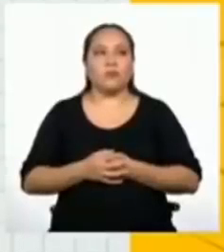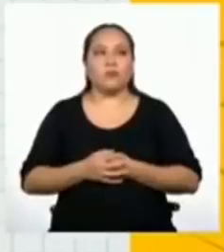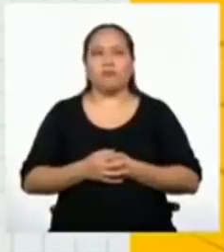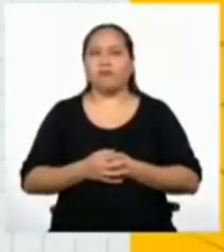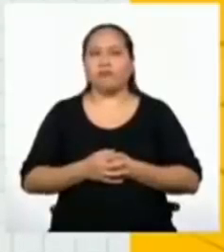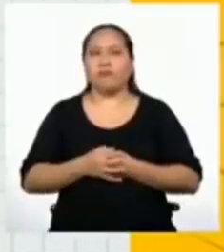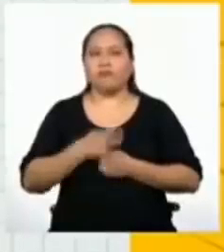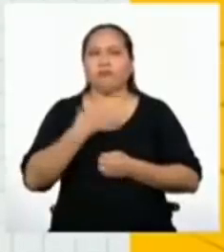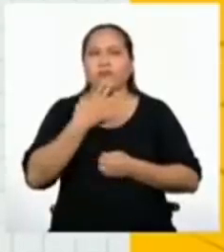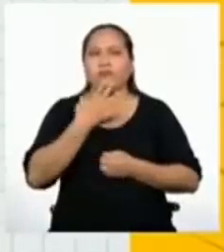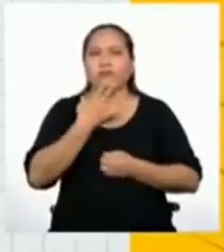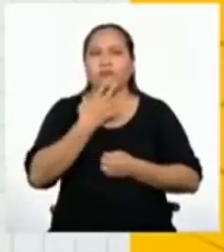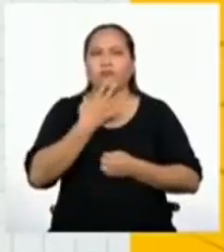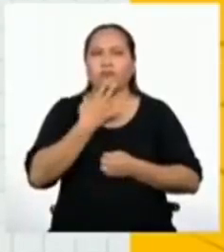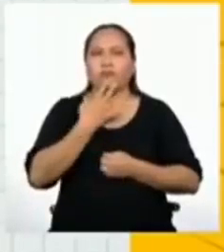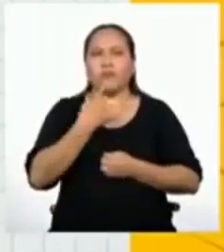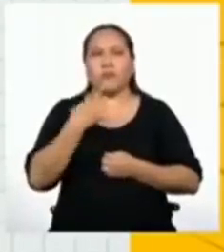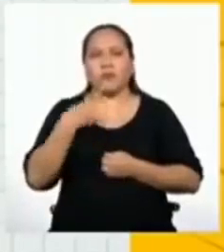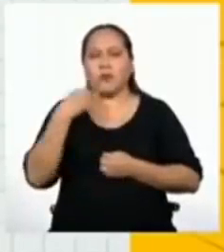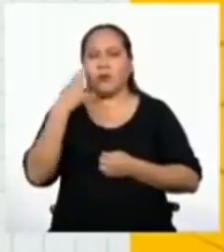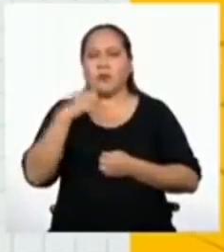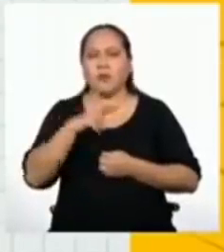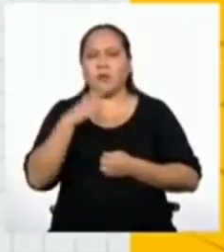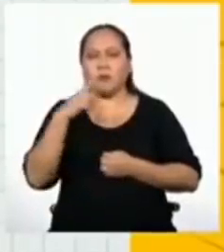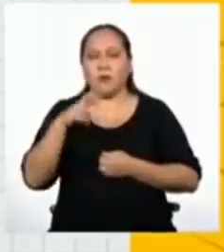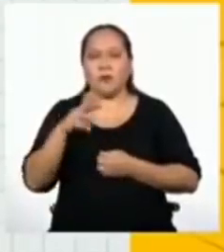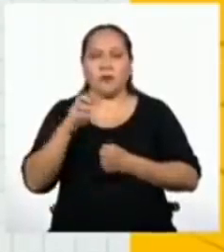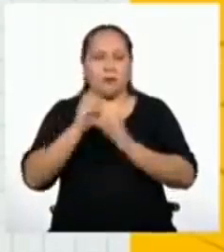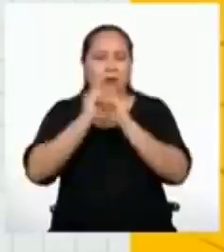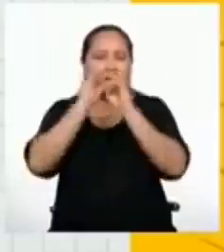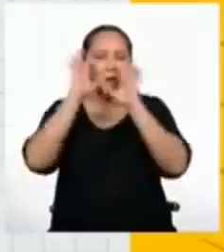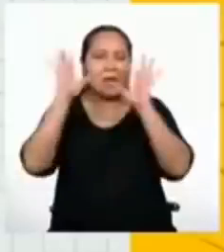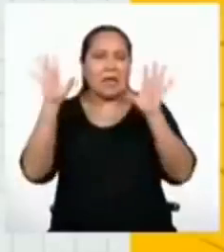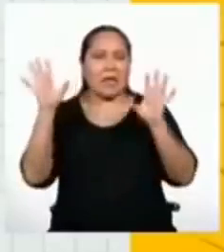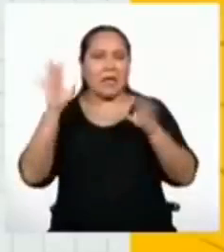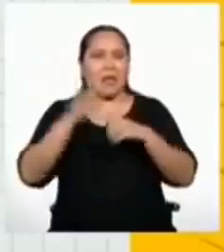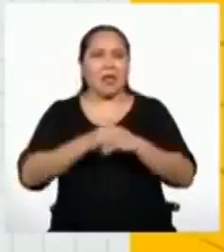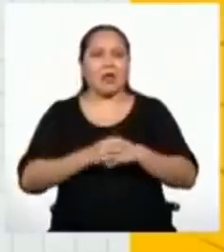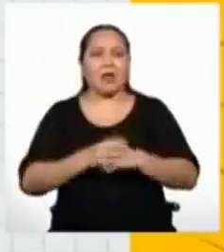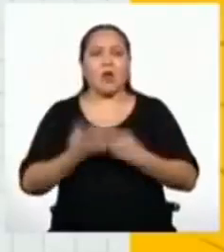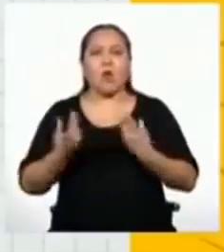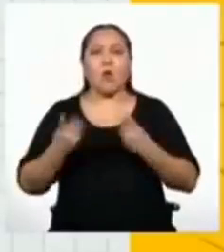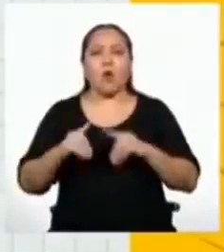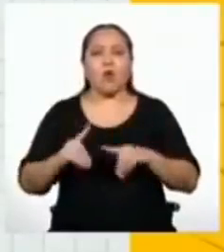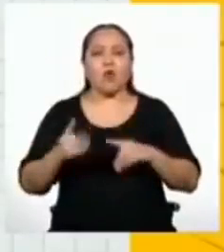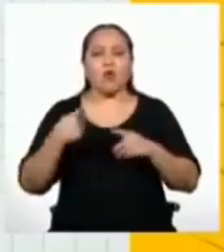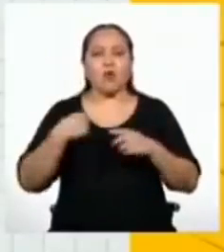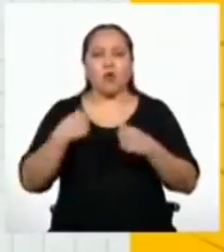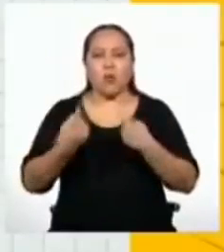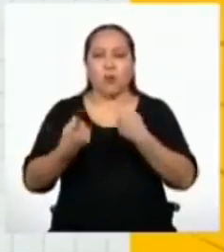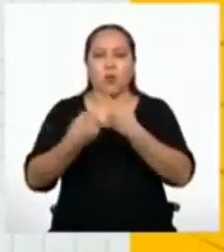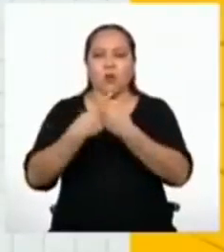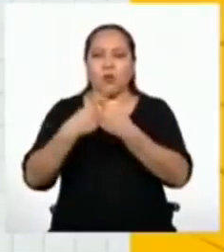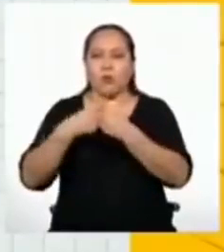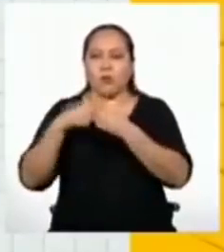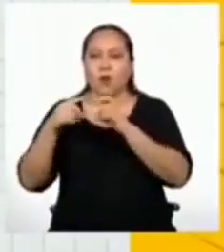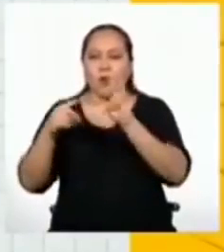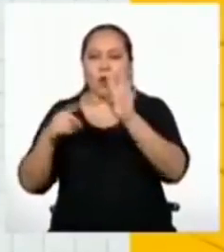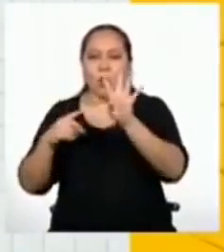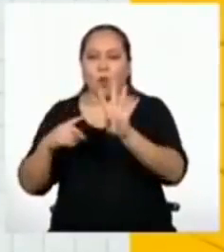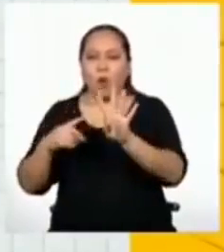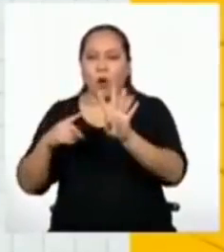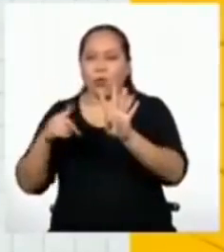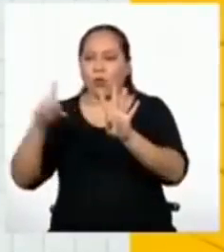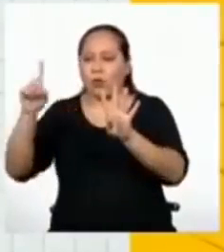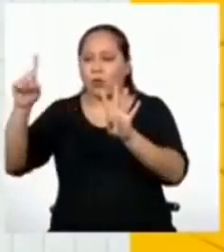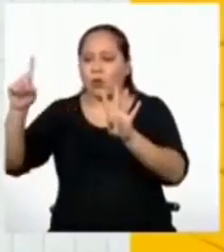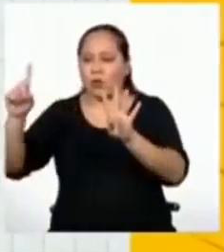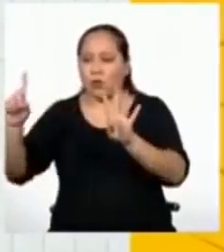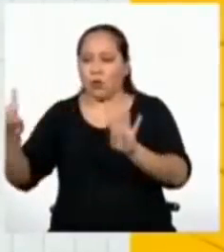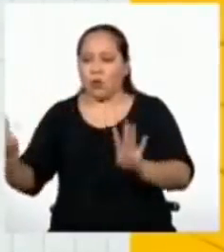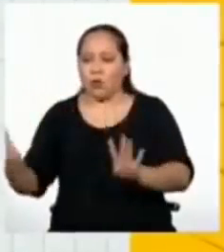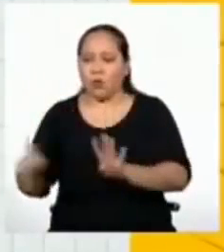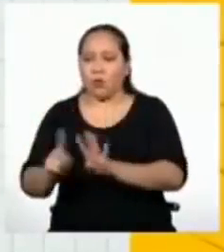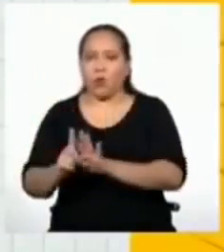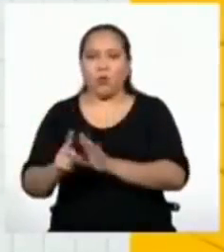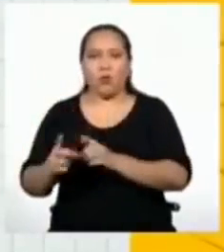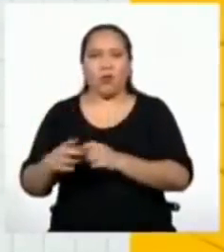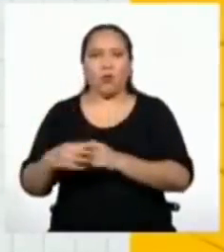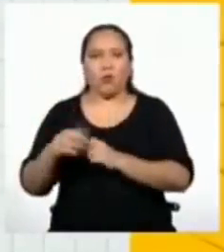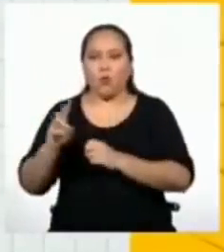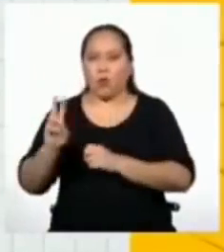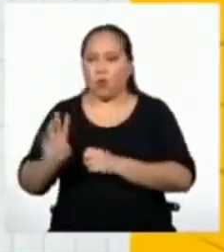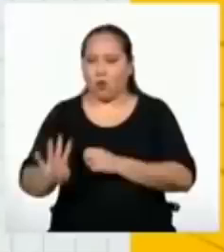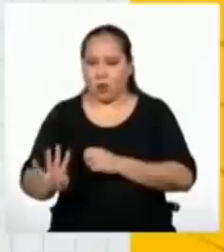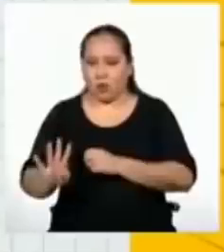¡Uy, profesor! Yo veo aquí clarísimo que al multiplicar los extremos cuatro y uno, se obtiene como